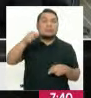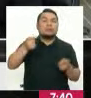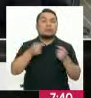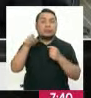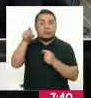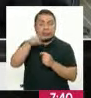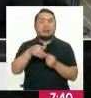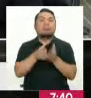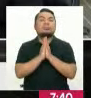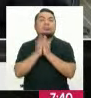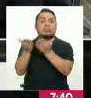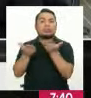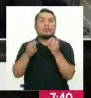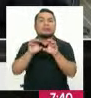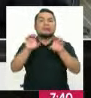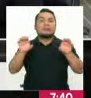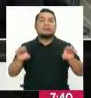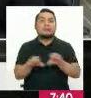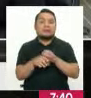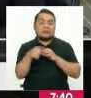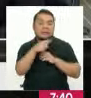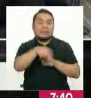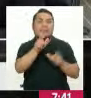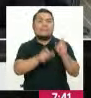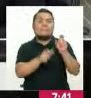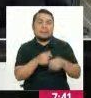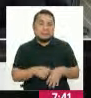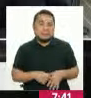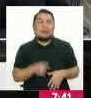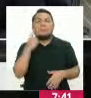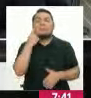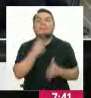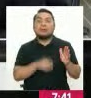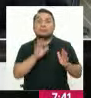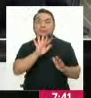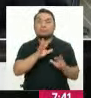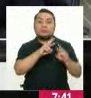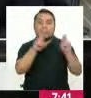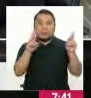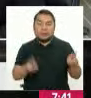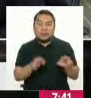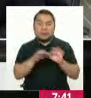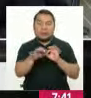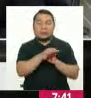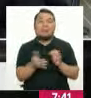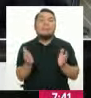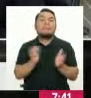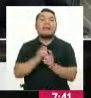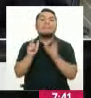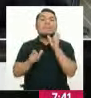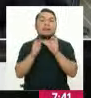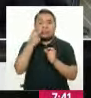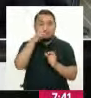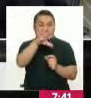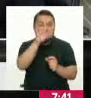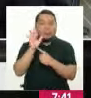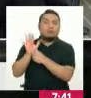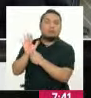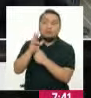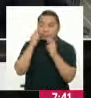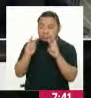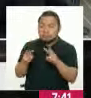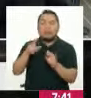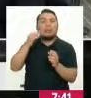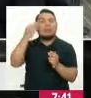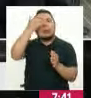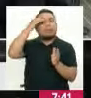solicitud de la certificación. ¿Para qué? Para que en sus regiones hayan más personas visibilizadas. No es que no hay, como